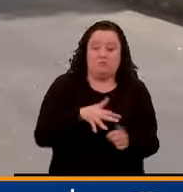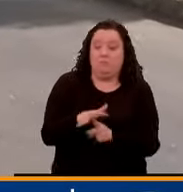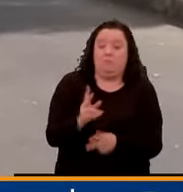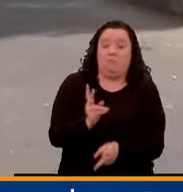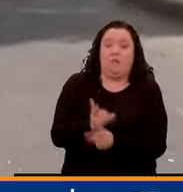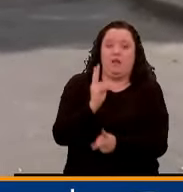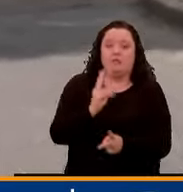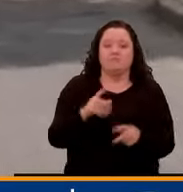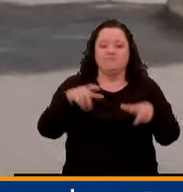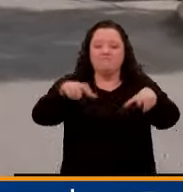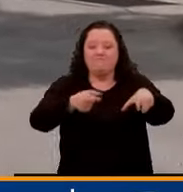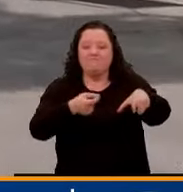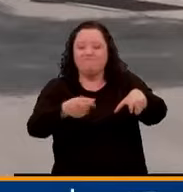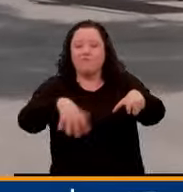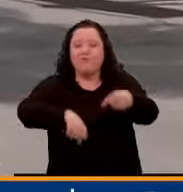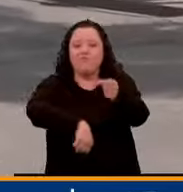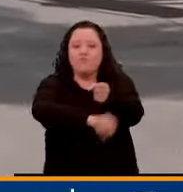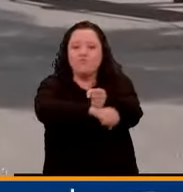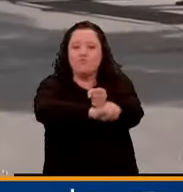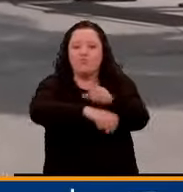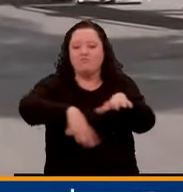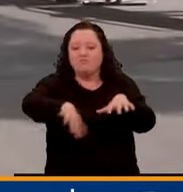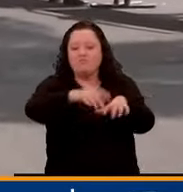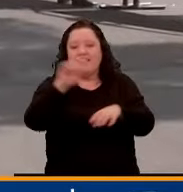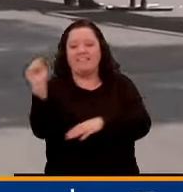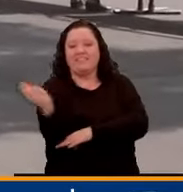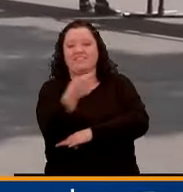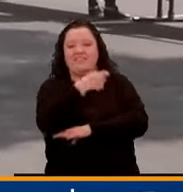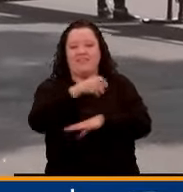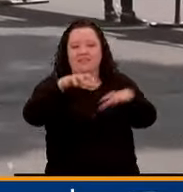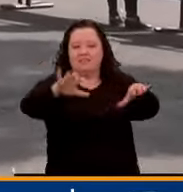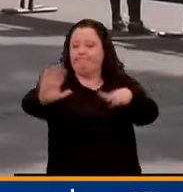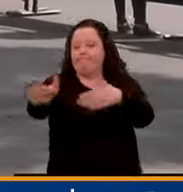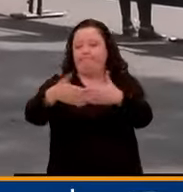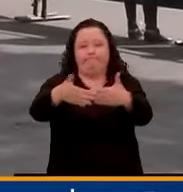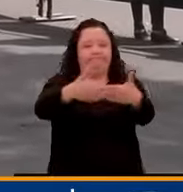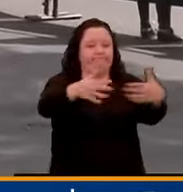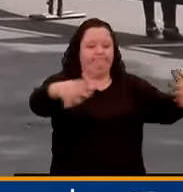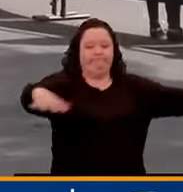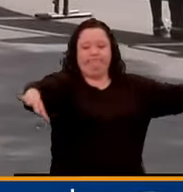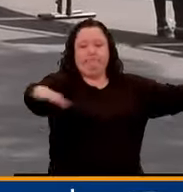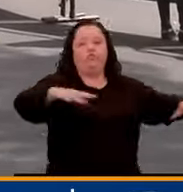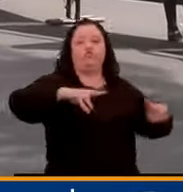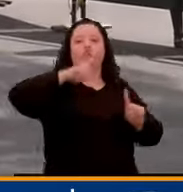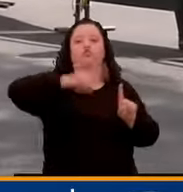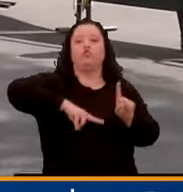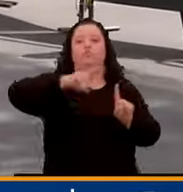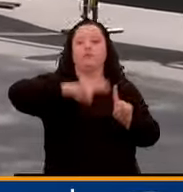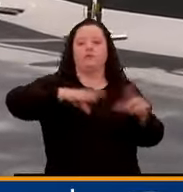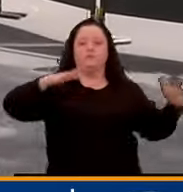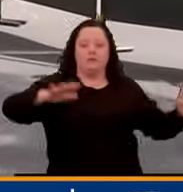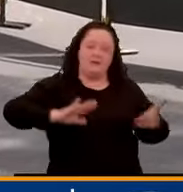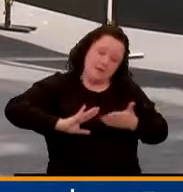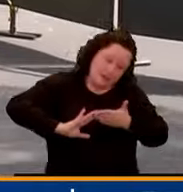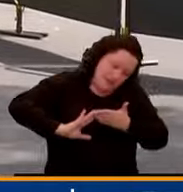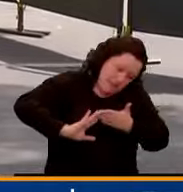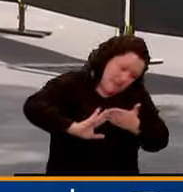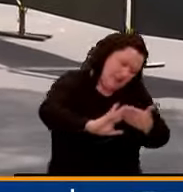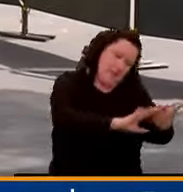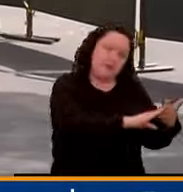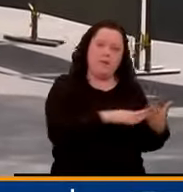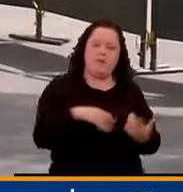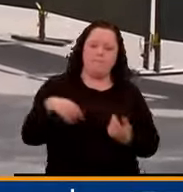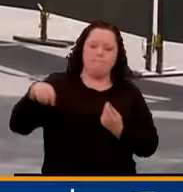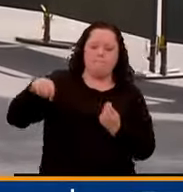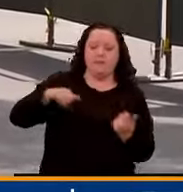las canchas aledañas de fútbol y de tenis también fueron cerradas y durante dos meses habrá una remodelación con una inversión